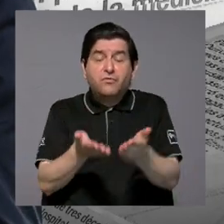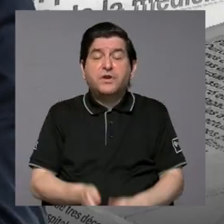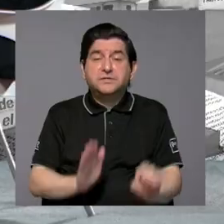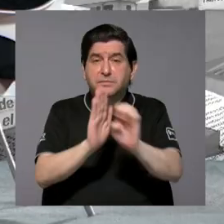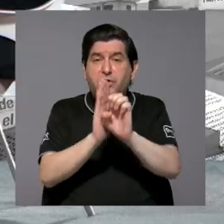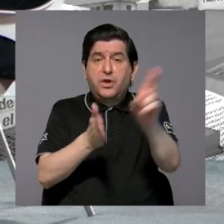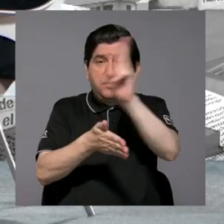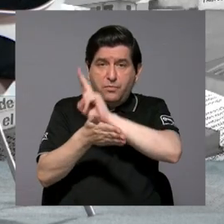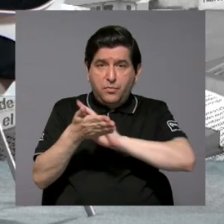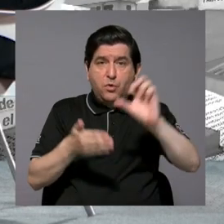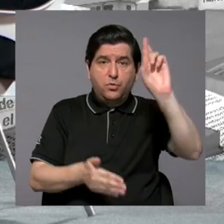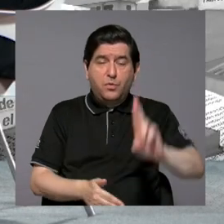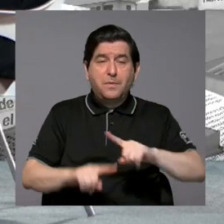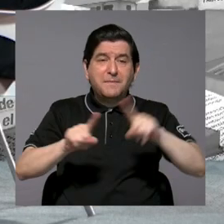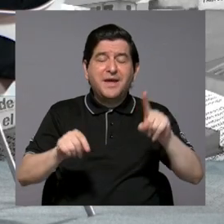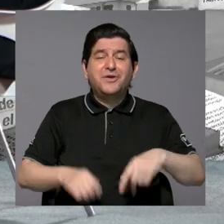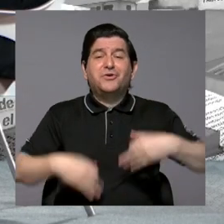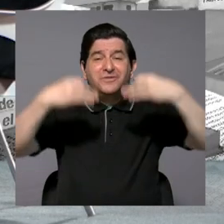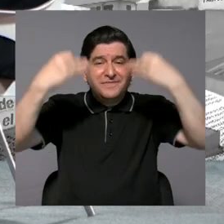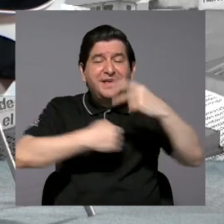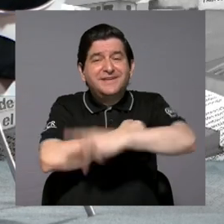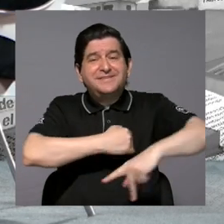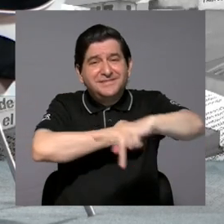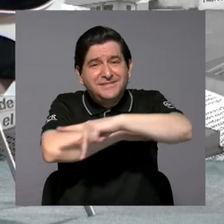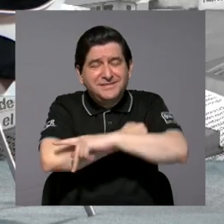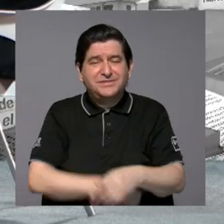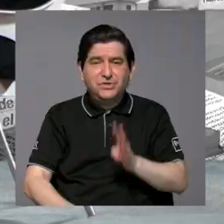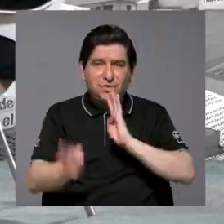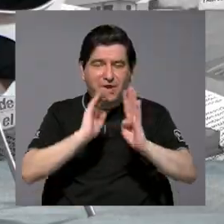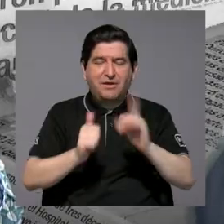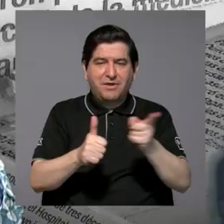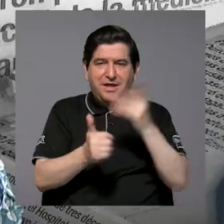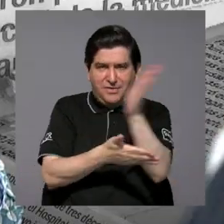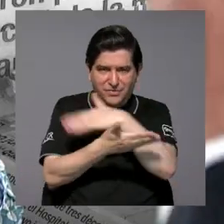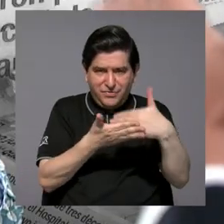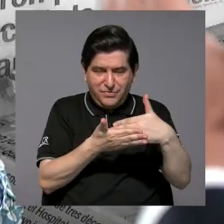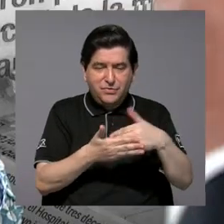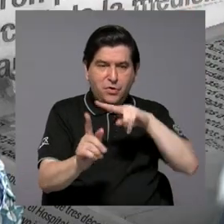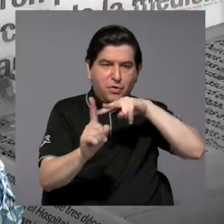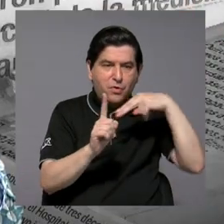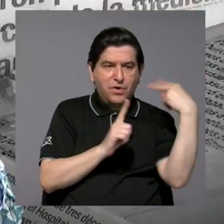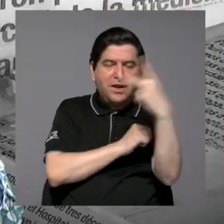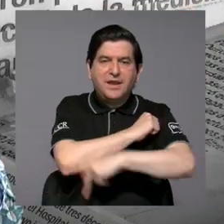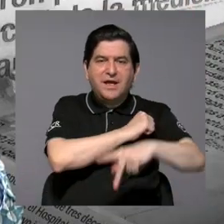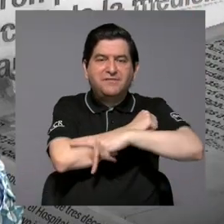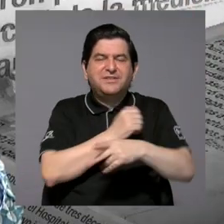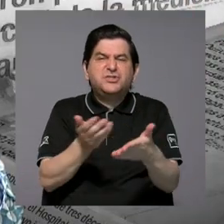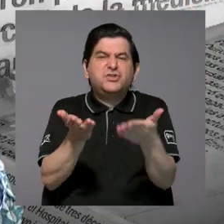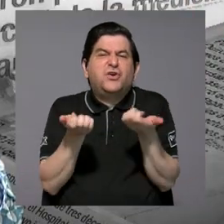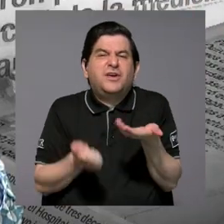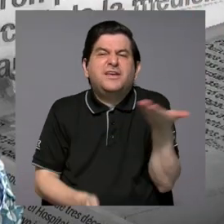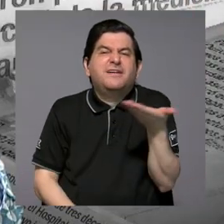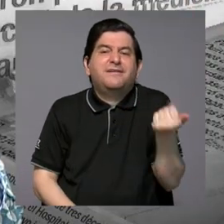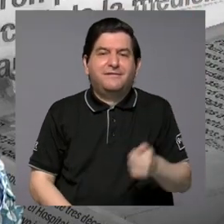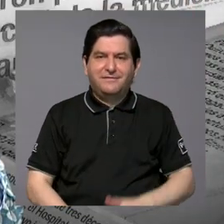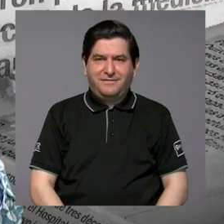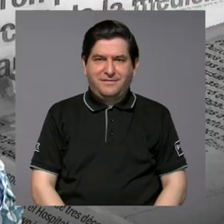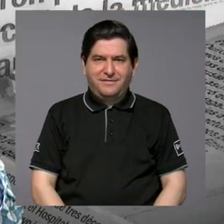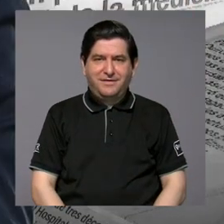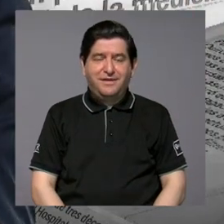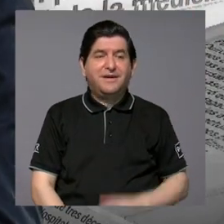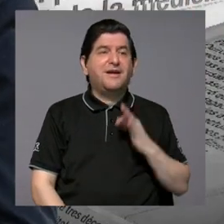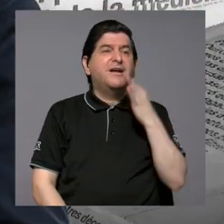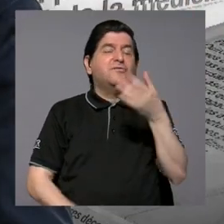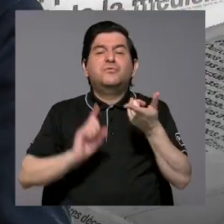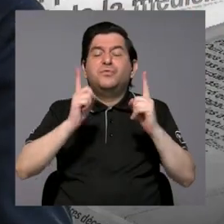de Costa Rica. Pero es que eso es una decisión de país. En función de lo que hablamos en el primer bloque, la visión, país, hacia dónde queremos y hacia dónde